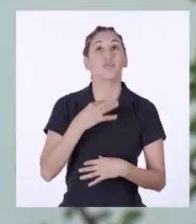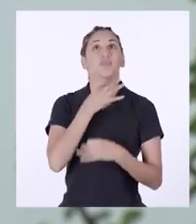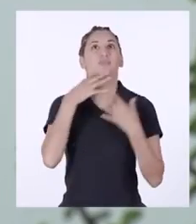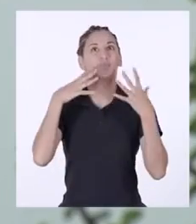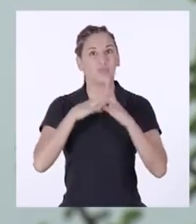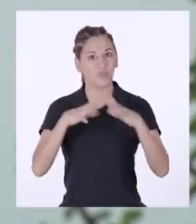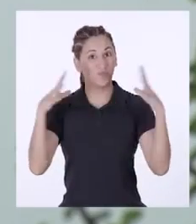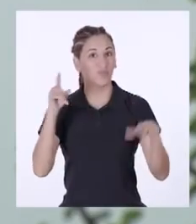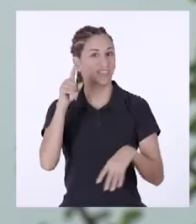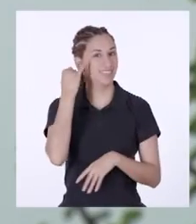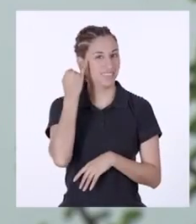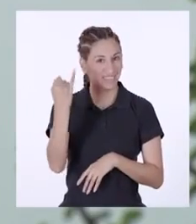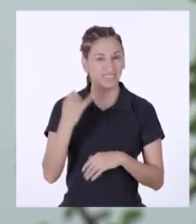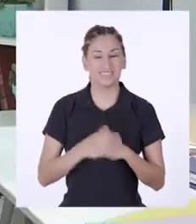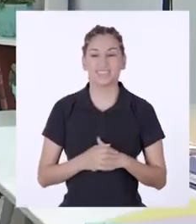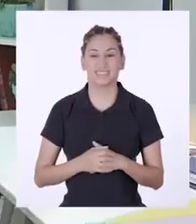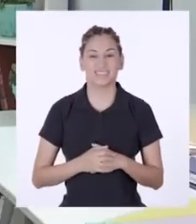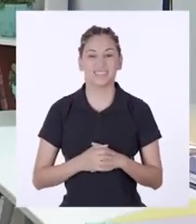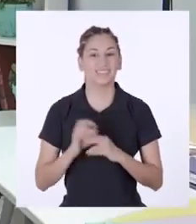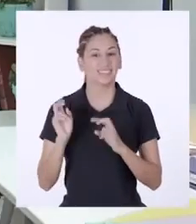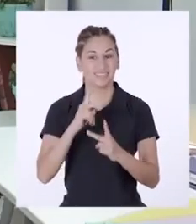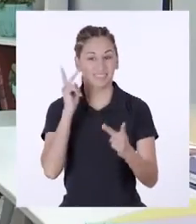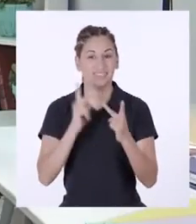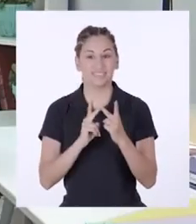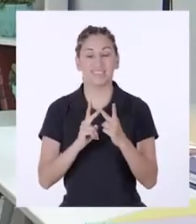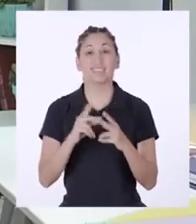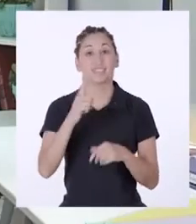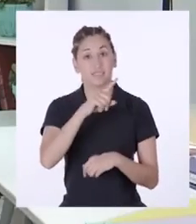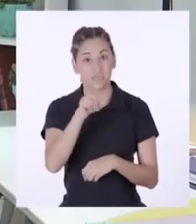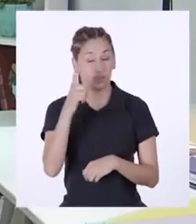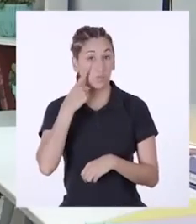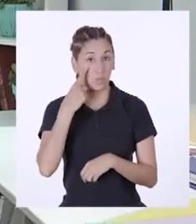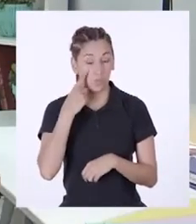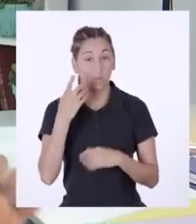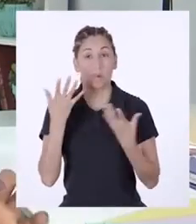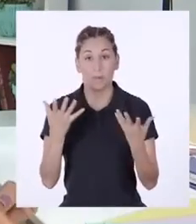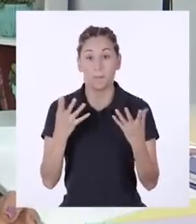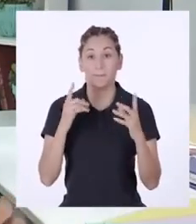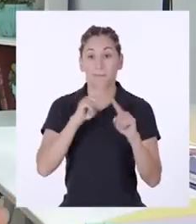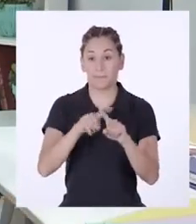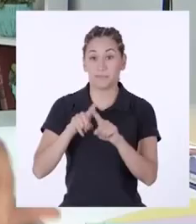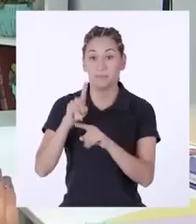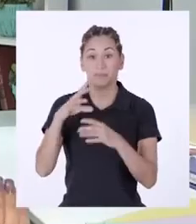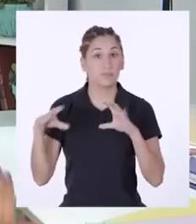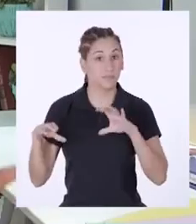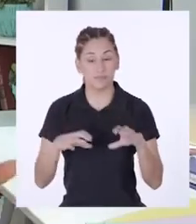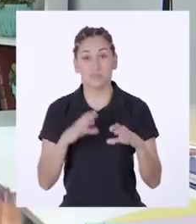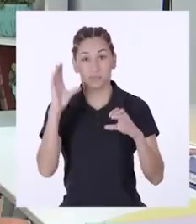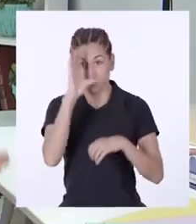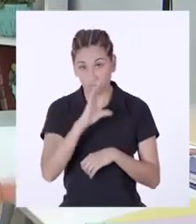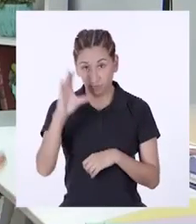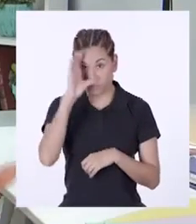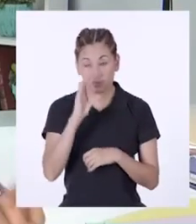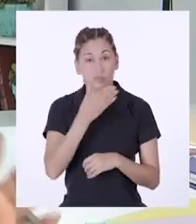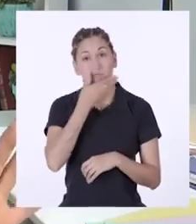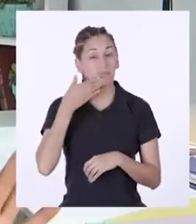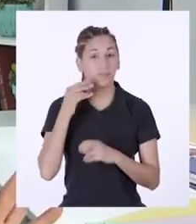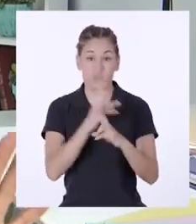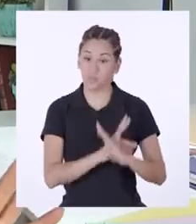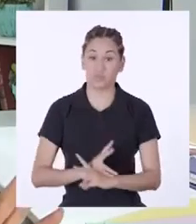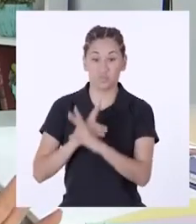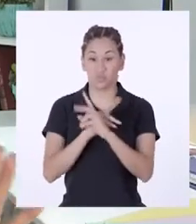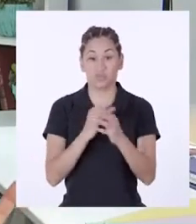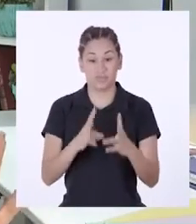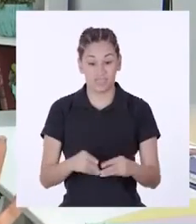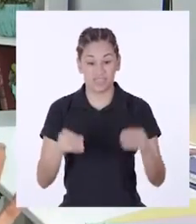¡Me gusta mucho esa idea! ¡Genial! Recuerda que las acciones realizadas que contribuyen en la búsqueda de la mejora y